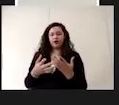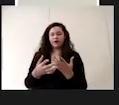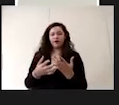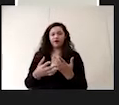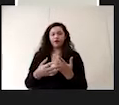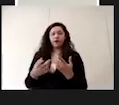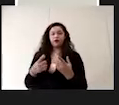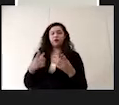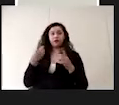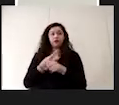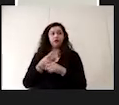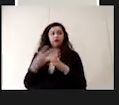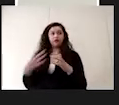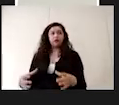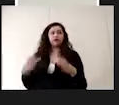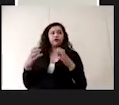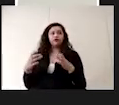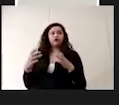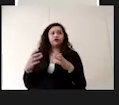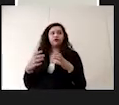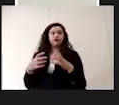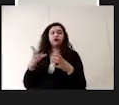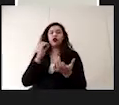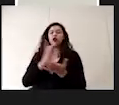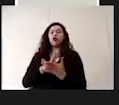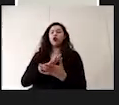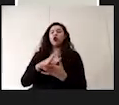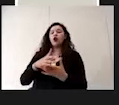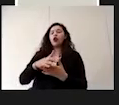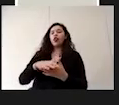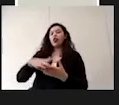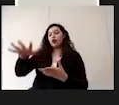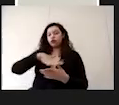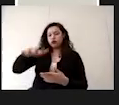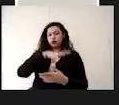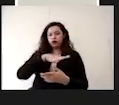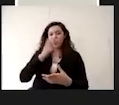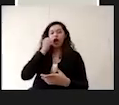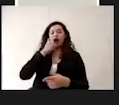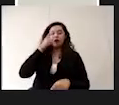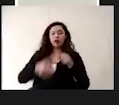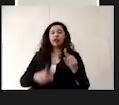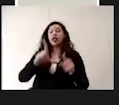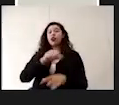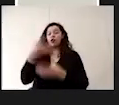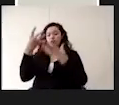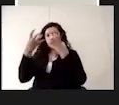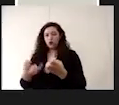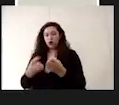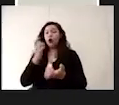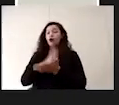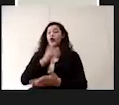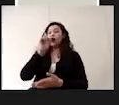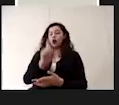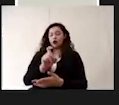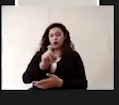En este paso del segundo balde únicamente vamos a enjuagar y secar con agua. Y en el tercer